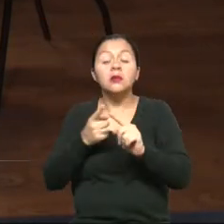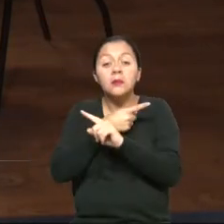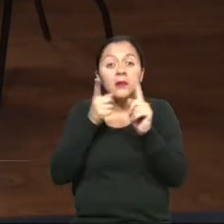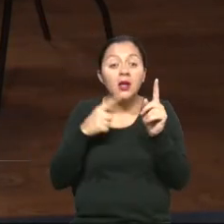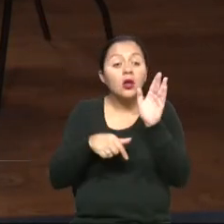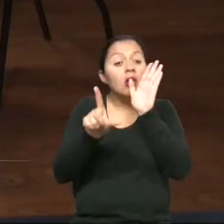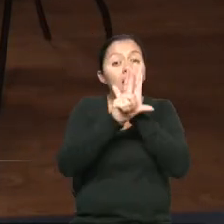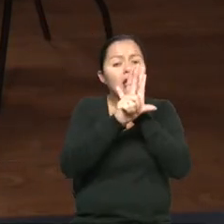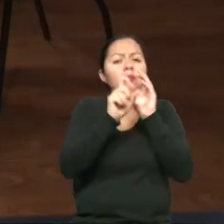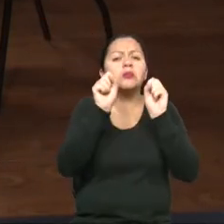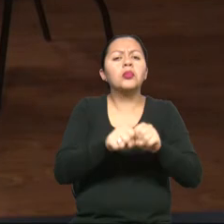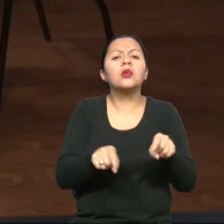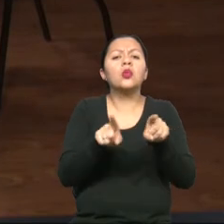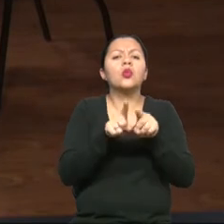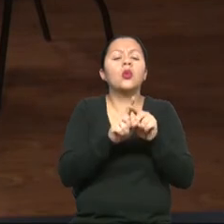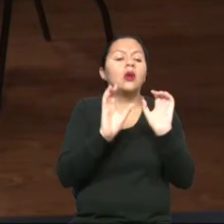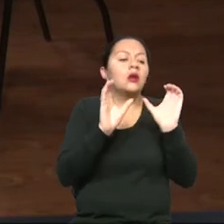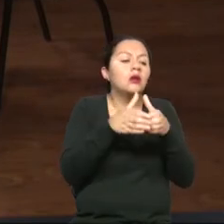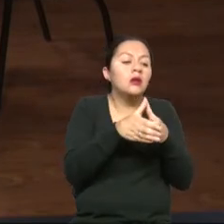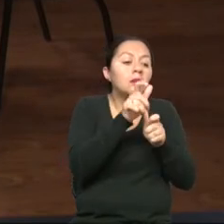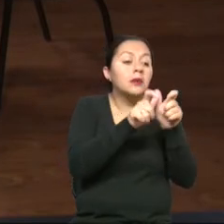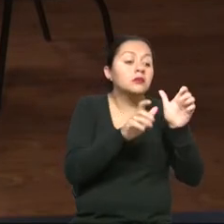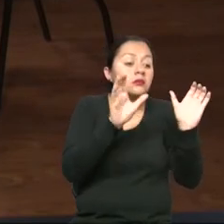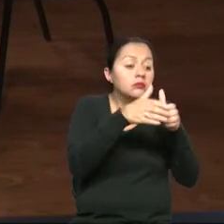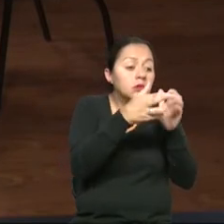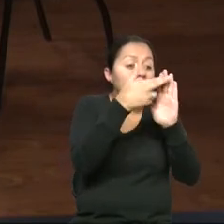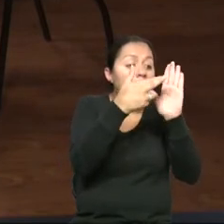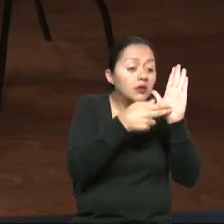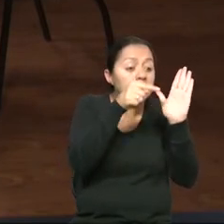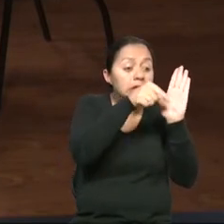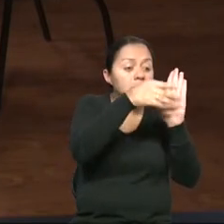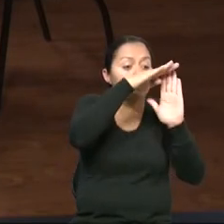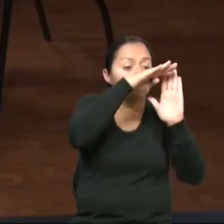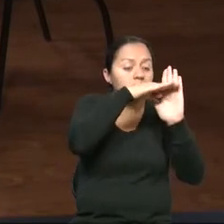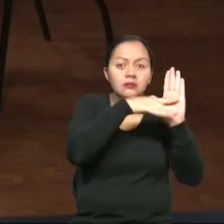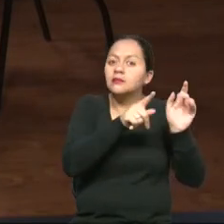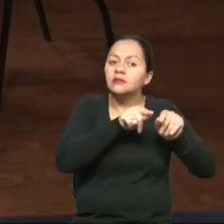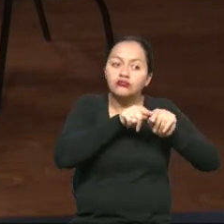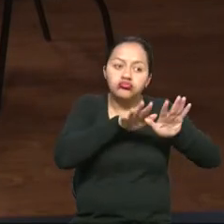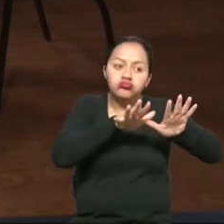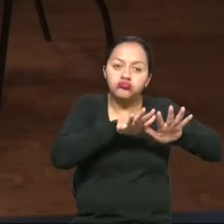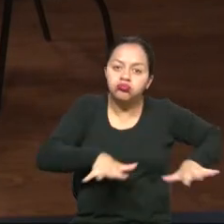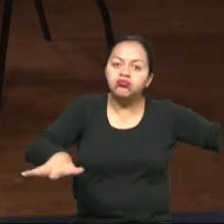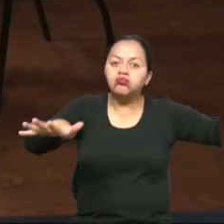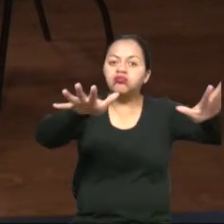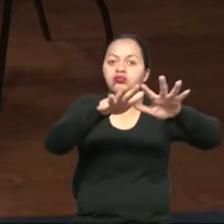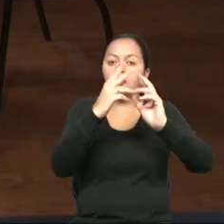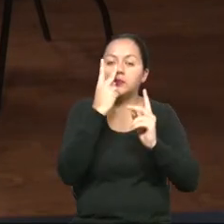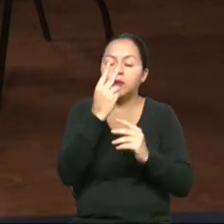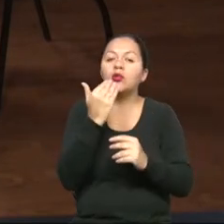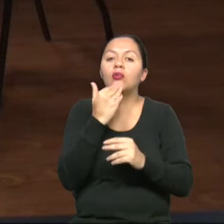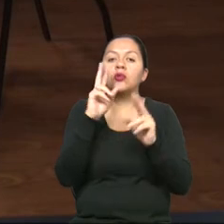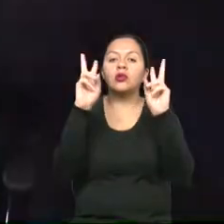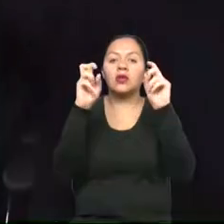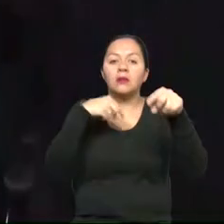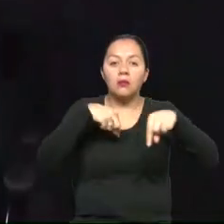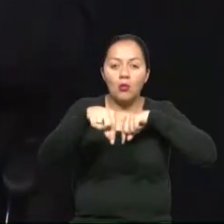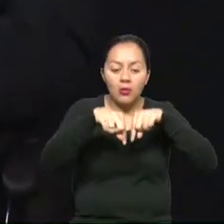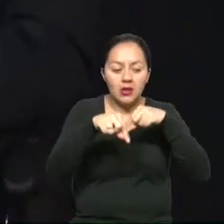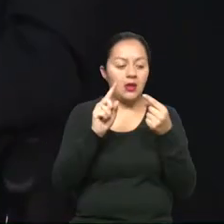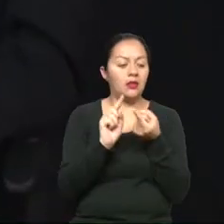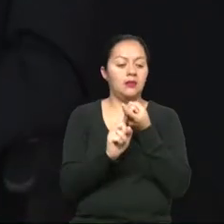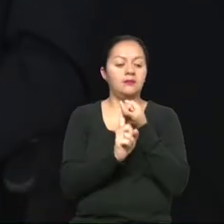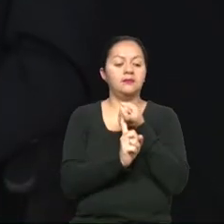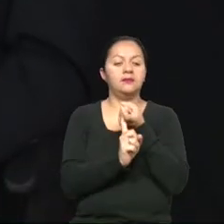para simplemente un tamaño de personas si no tenemos que tener todo un rango de personas que van a ser y hay que buscar el tema de movilidad ahí para